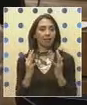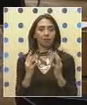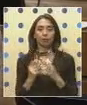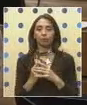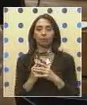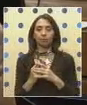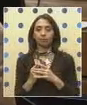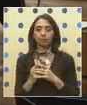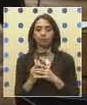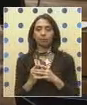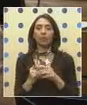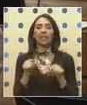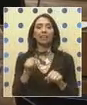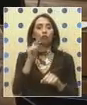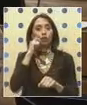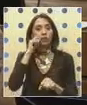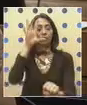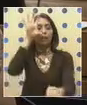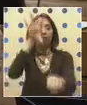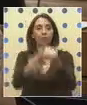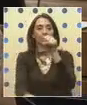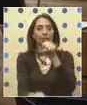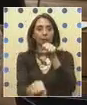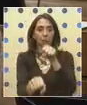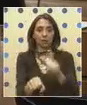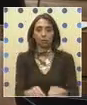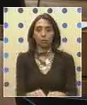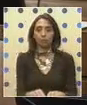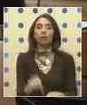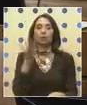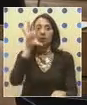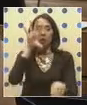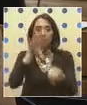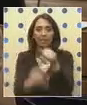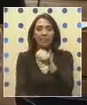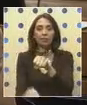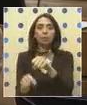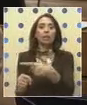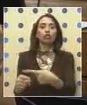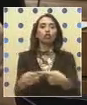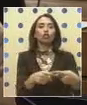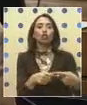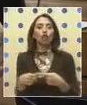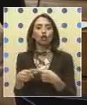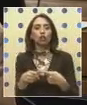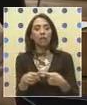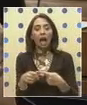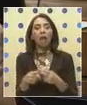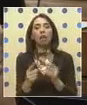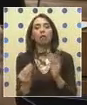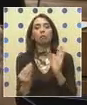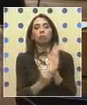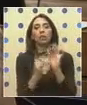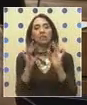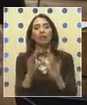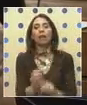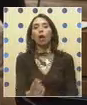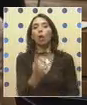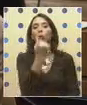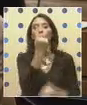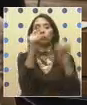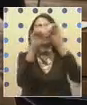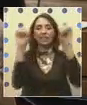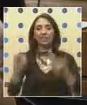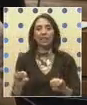Y eso es discriminación. Eso es discriminación social. Eso es establecer que hay un sistema,